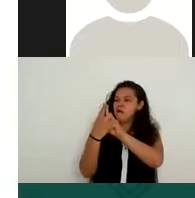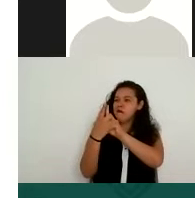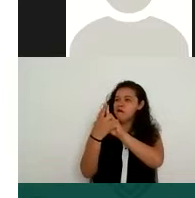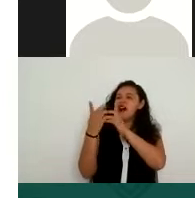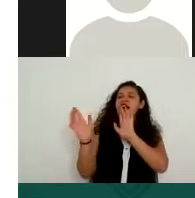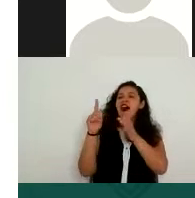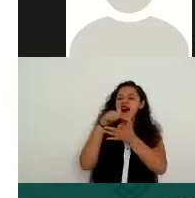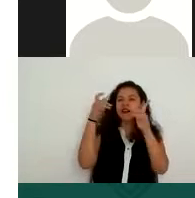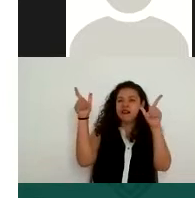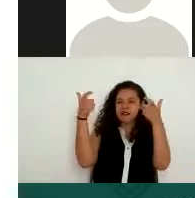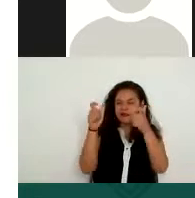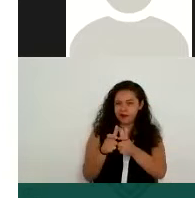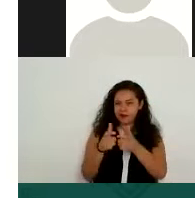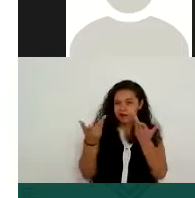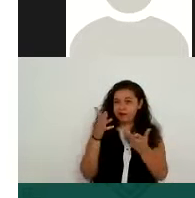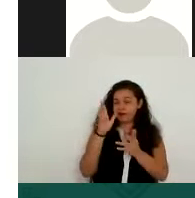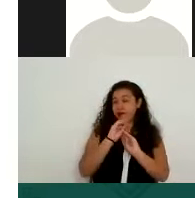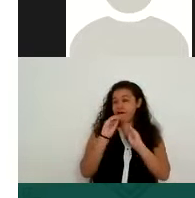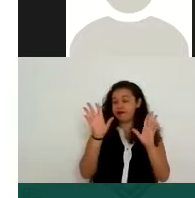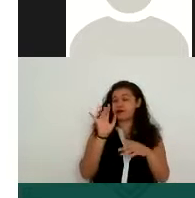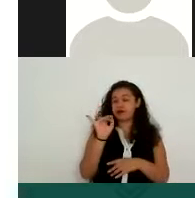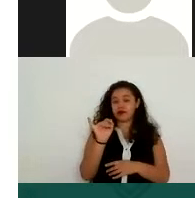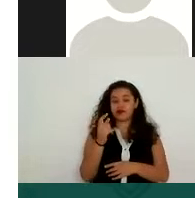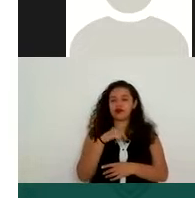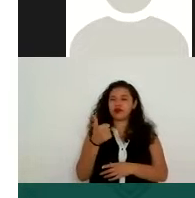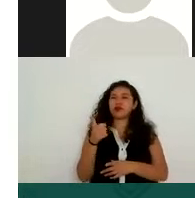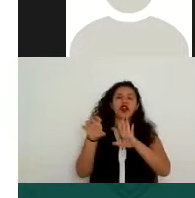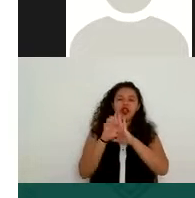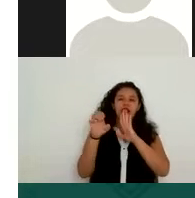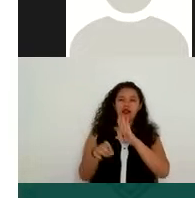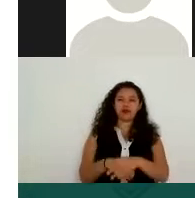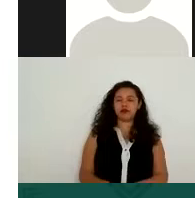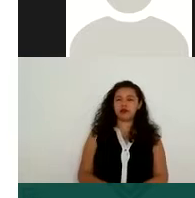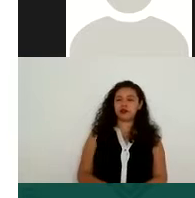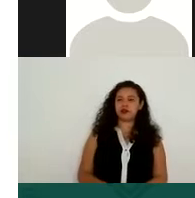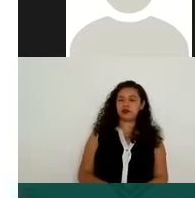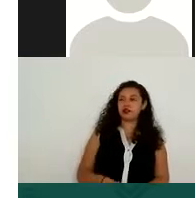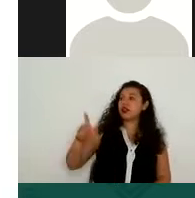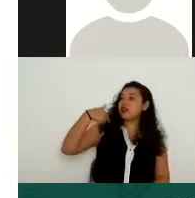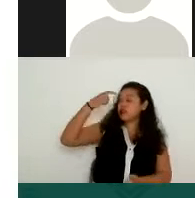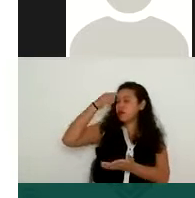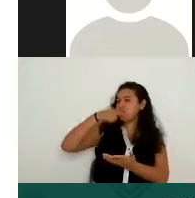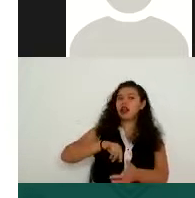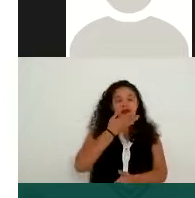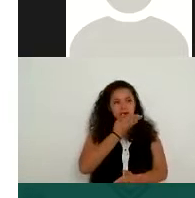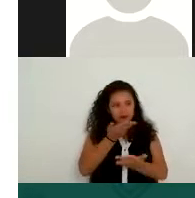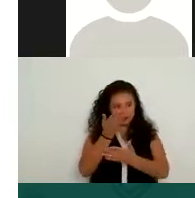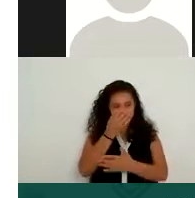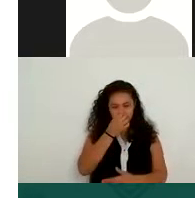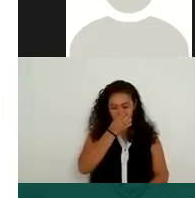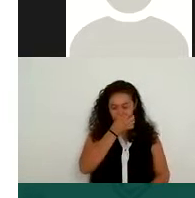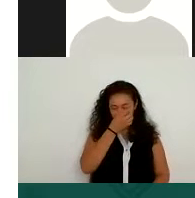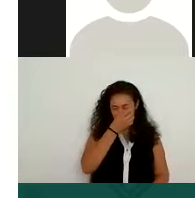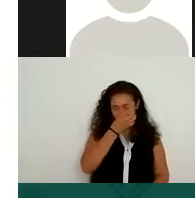Exactamente. Es como, por ejemplo, si pusiéramos otro caso. Es una persona. creo. Ah, adelante, adelante. Perdón,